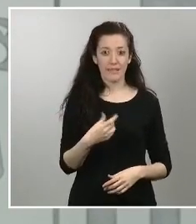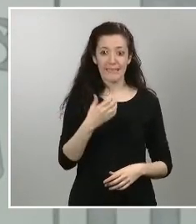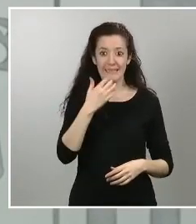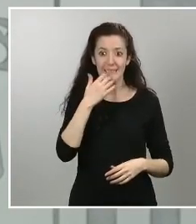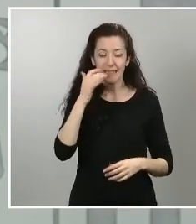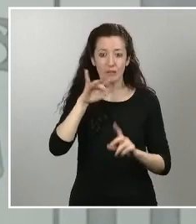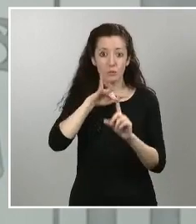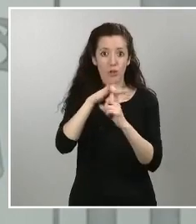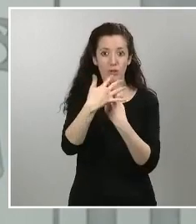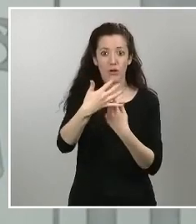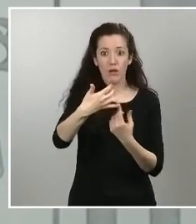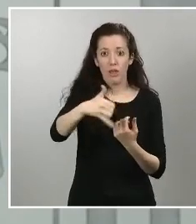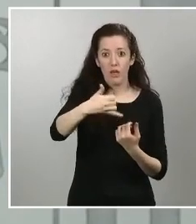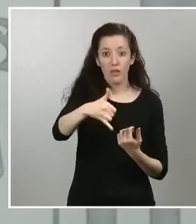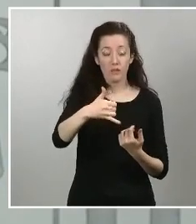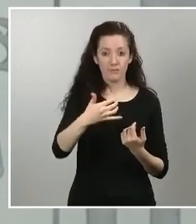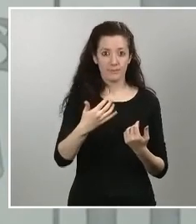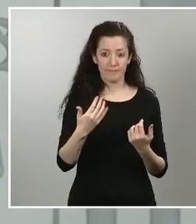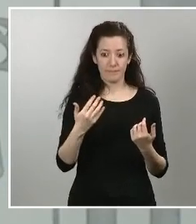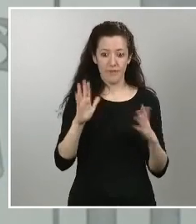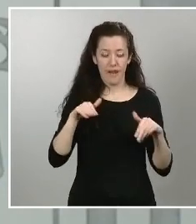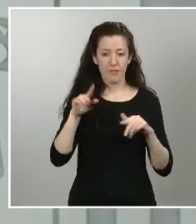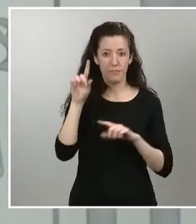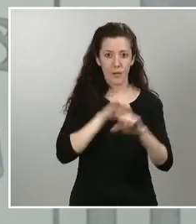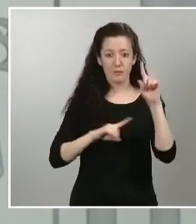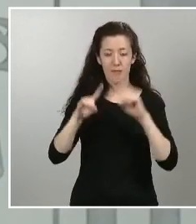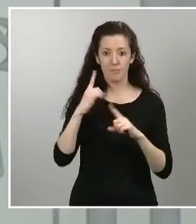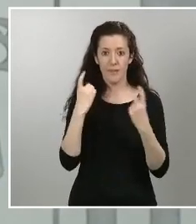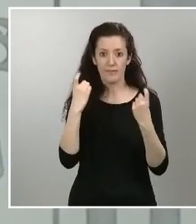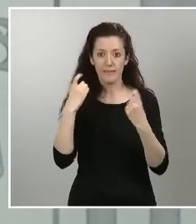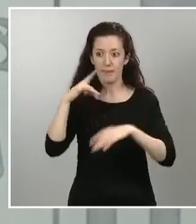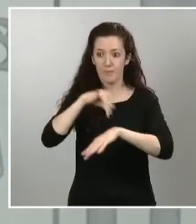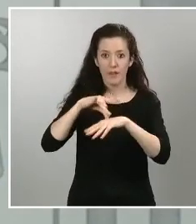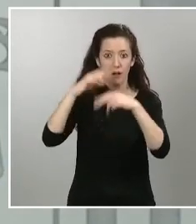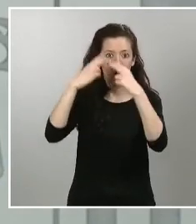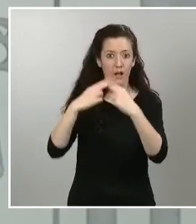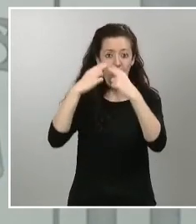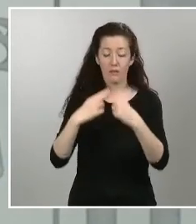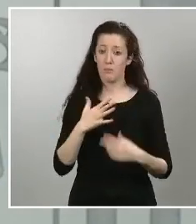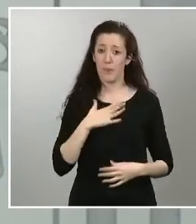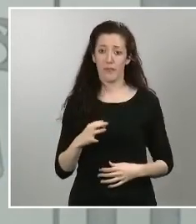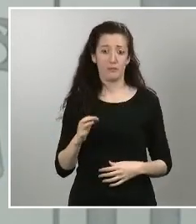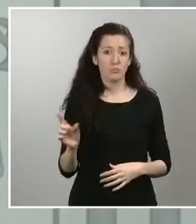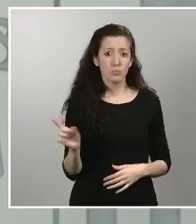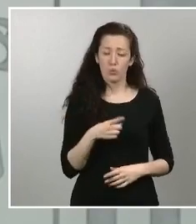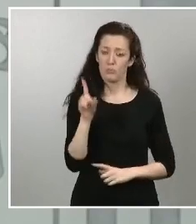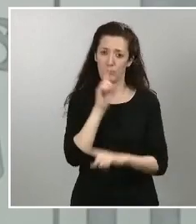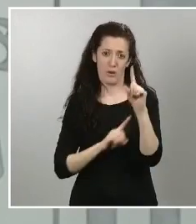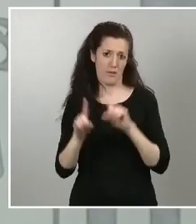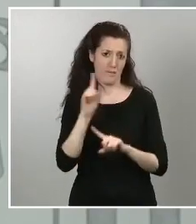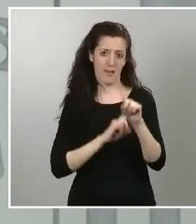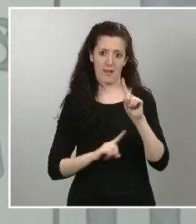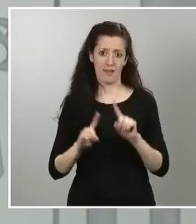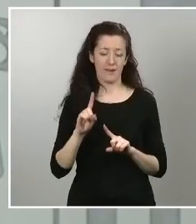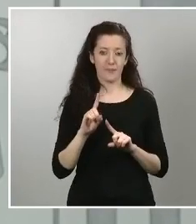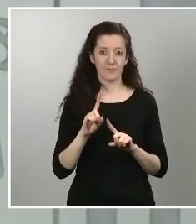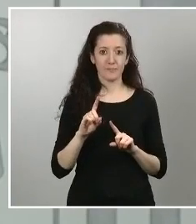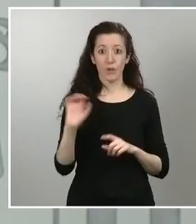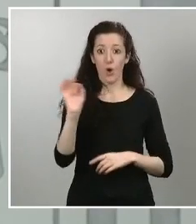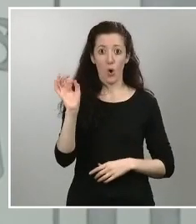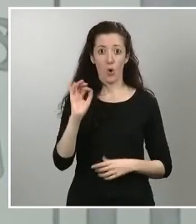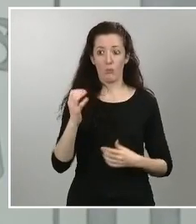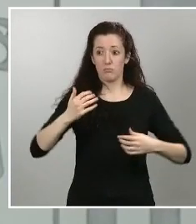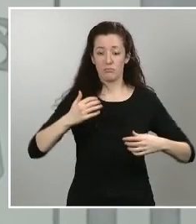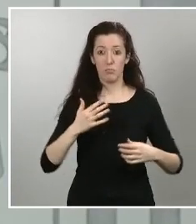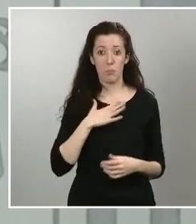servicios sanitarios podemos tener el problema todo por igual de que seamos un caso positivo y de que tengamos que estar en